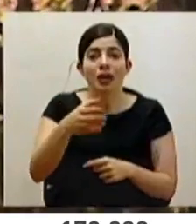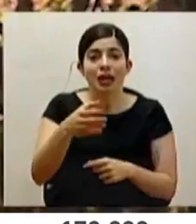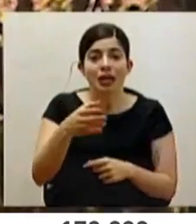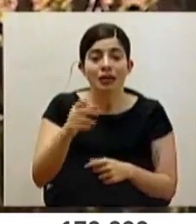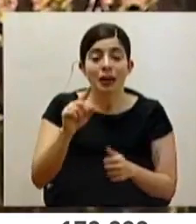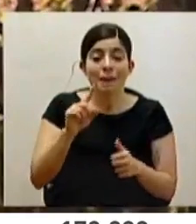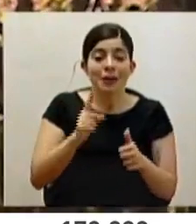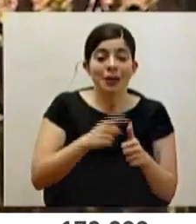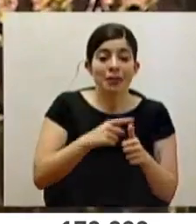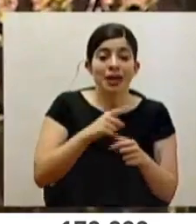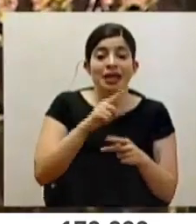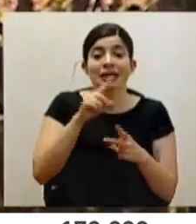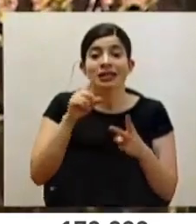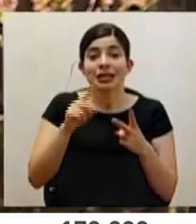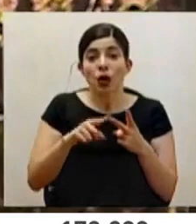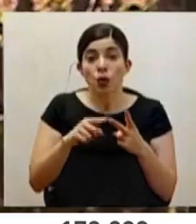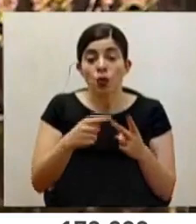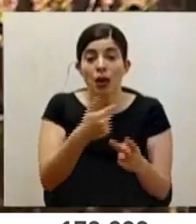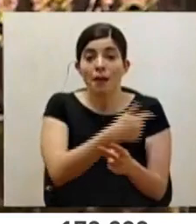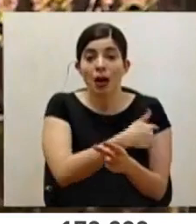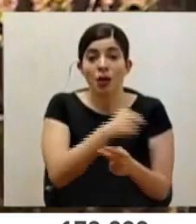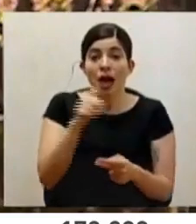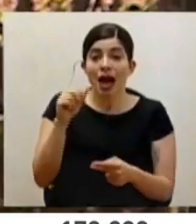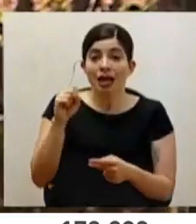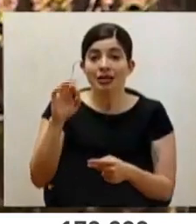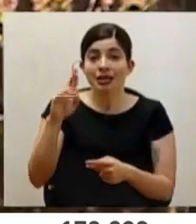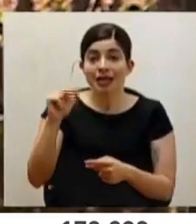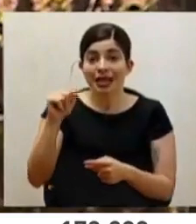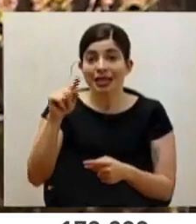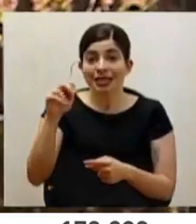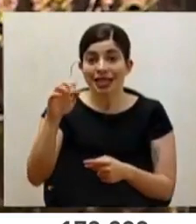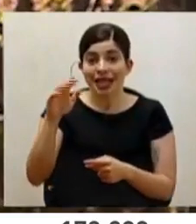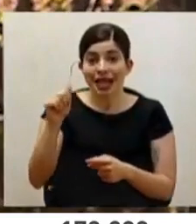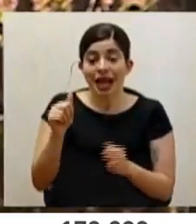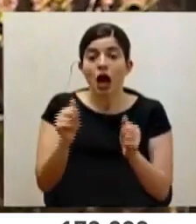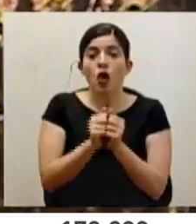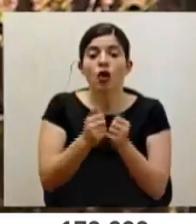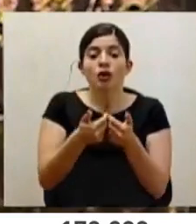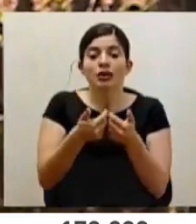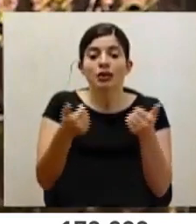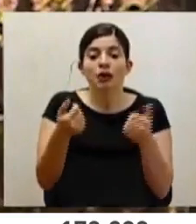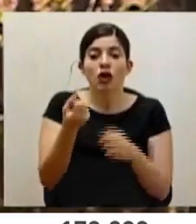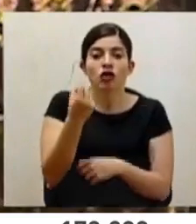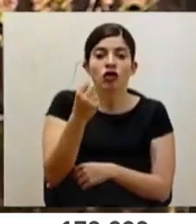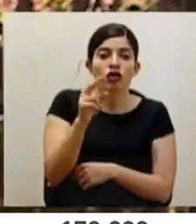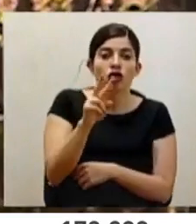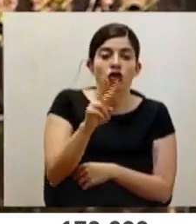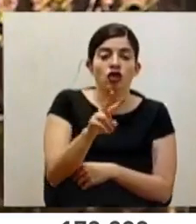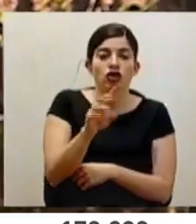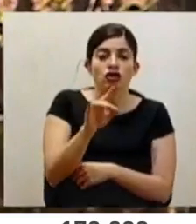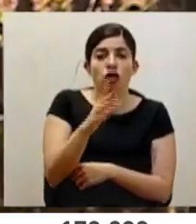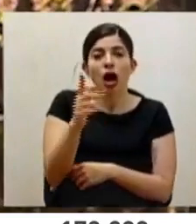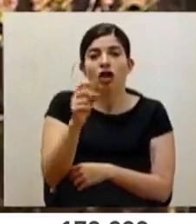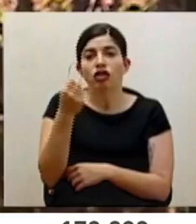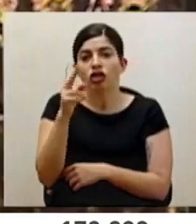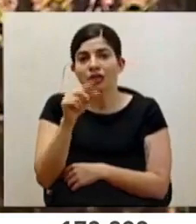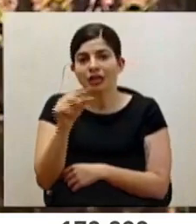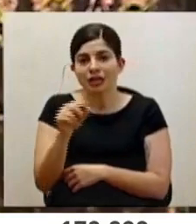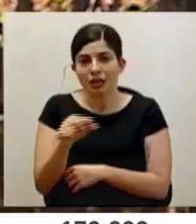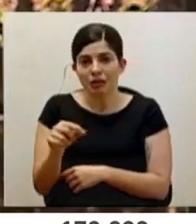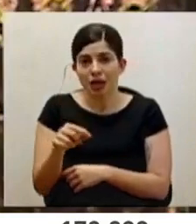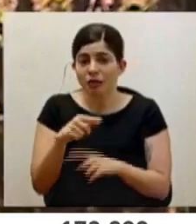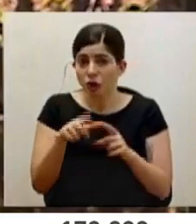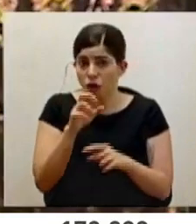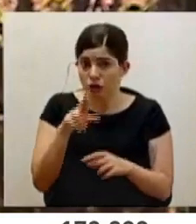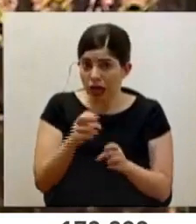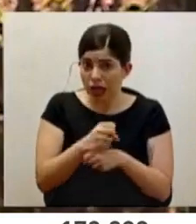administre la primera y segunda dosis de la vacuna de AstraZeneca con un intervalo de 8 a 12 semanas para conocer si en Costa Rica será de